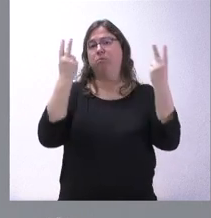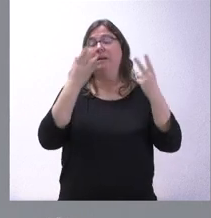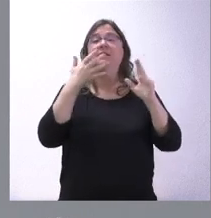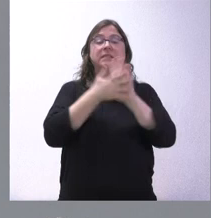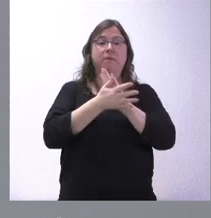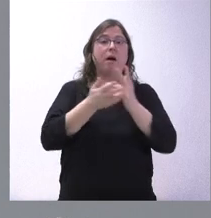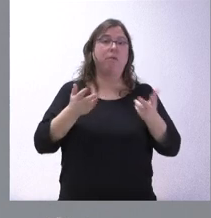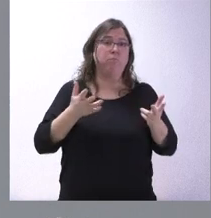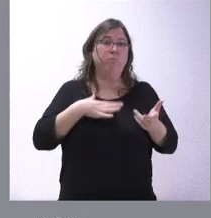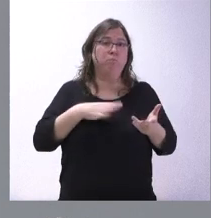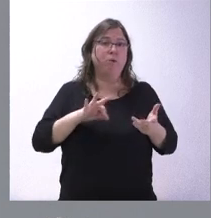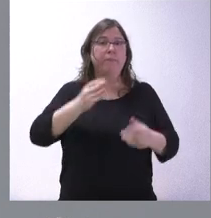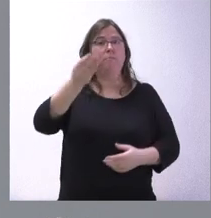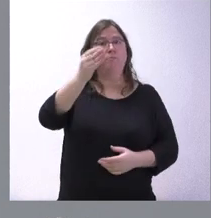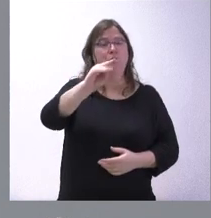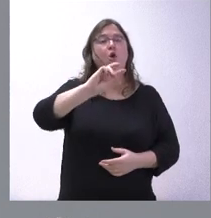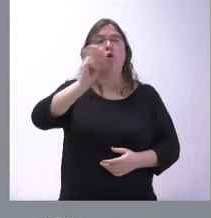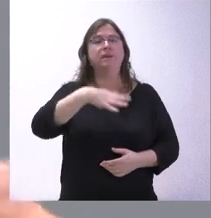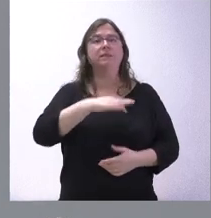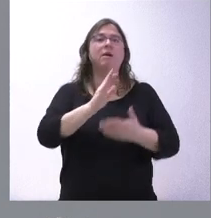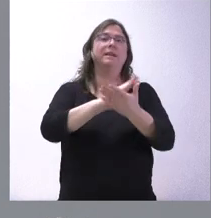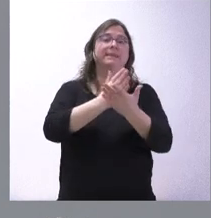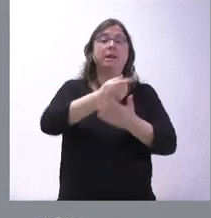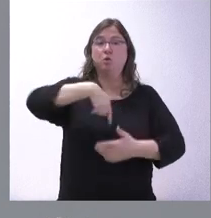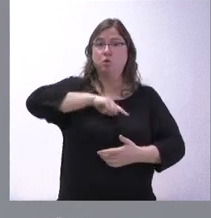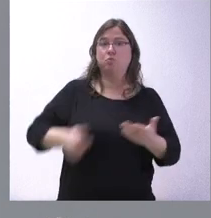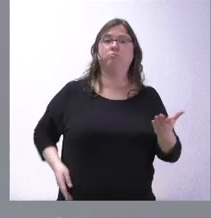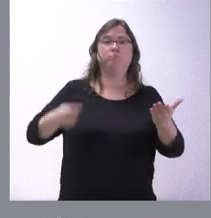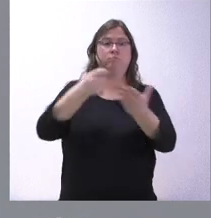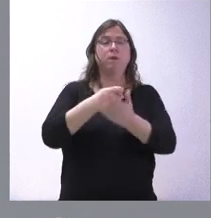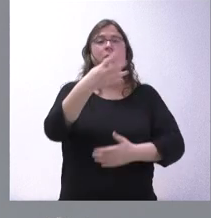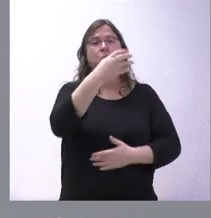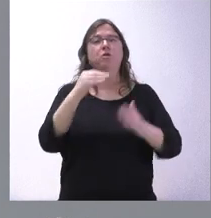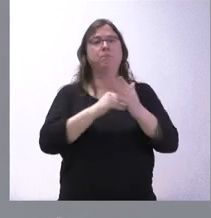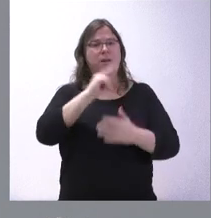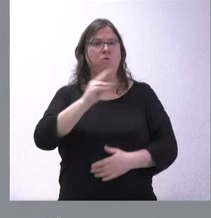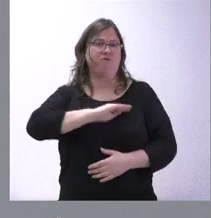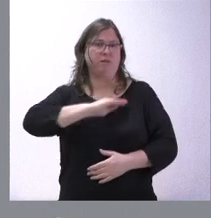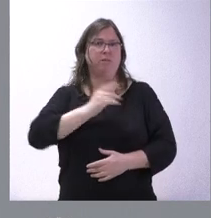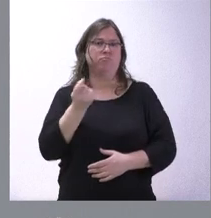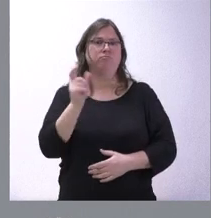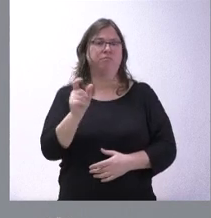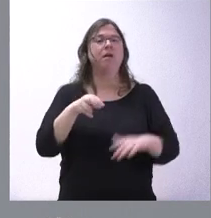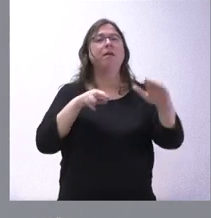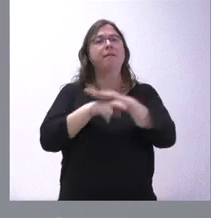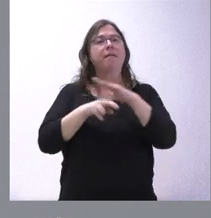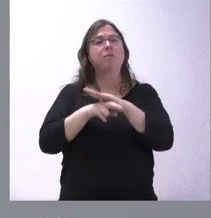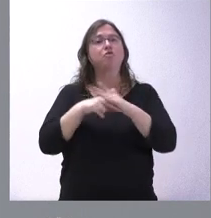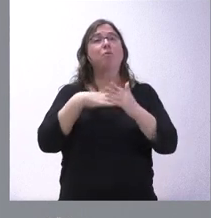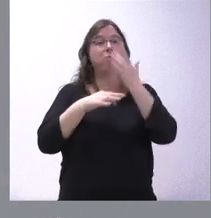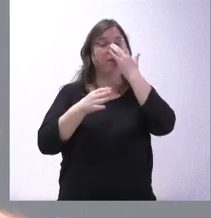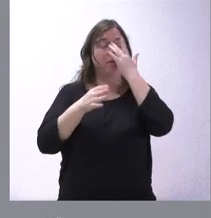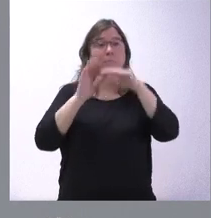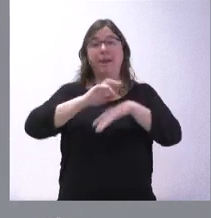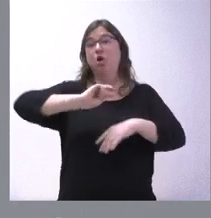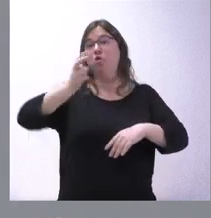no está exento a otro tipo de aportaciones el SERLA. La nuestra es de 400.000 euros, es una cantidad muy importante, son recursos lógicamente que podrían destinarse